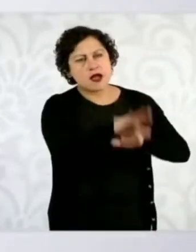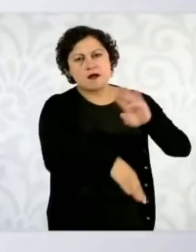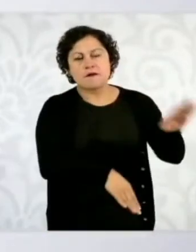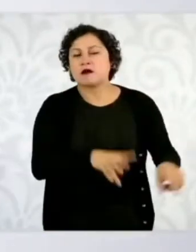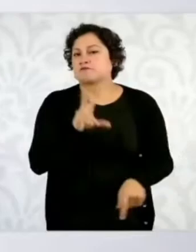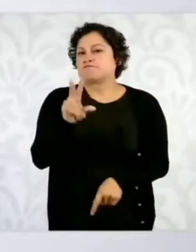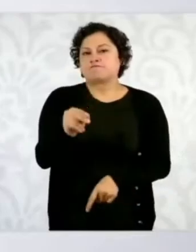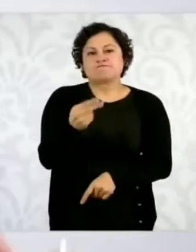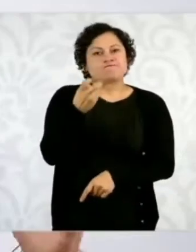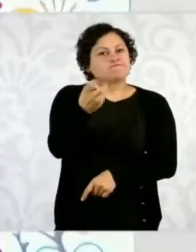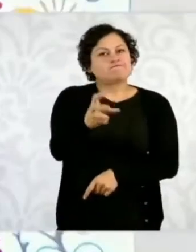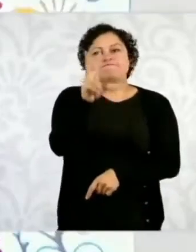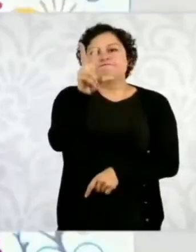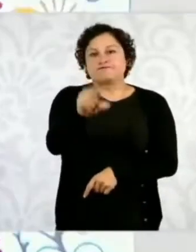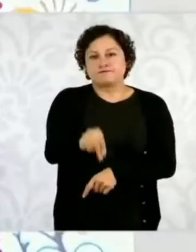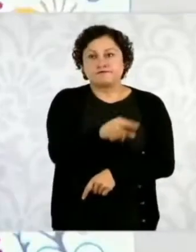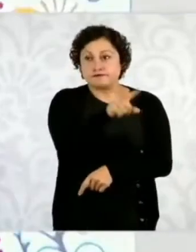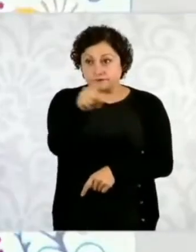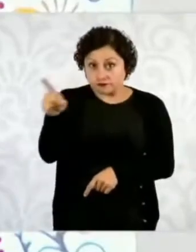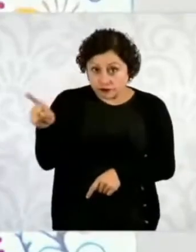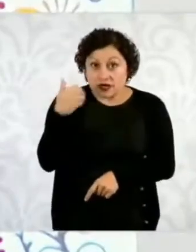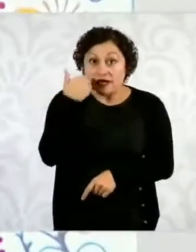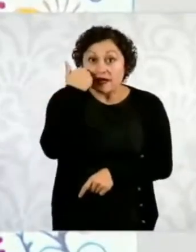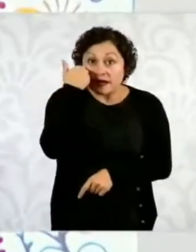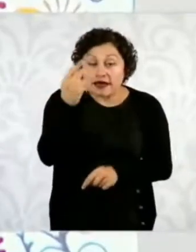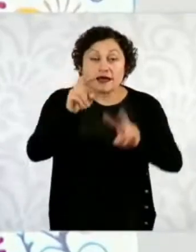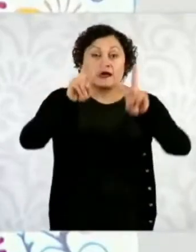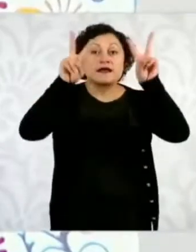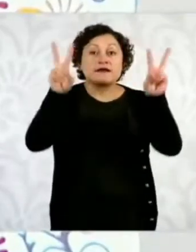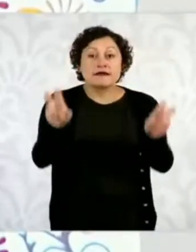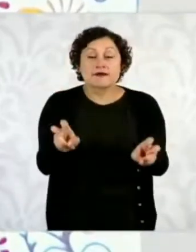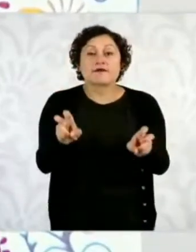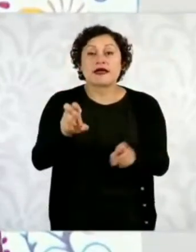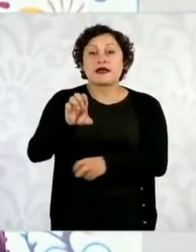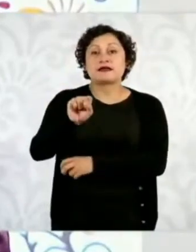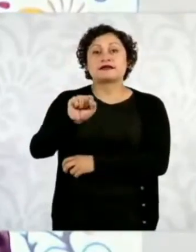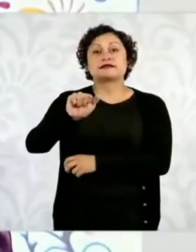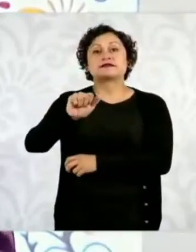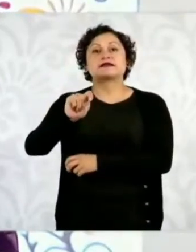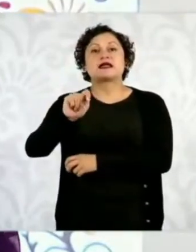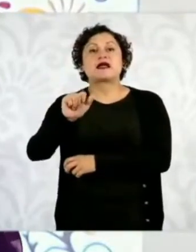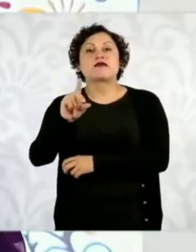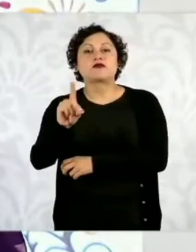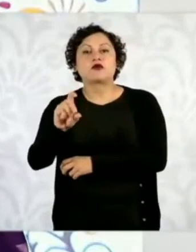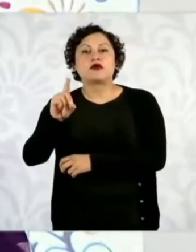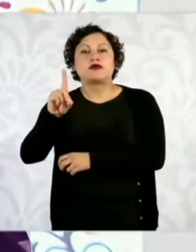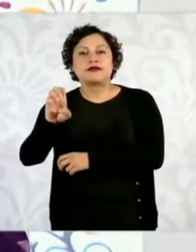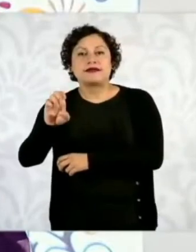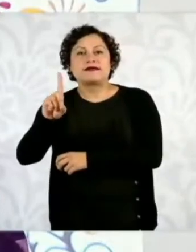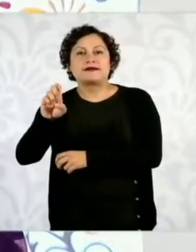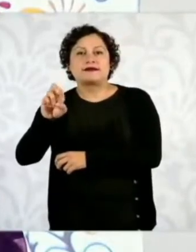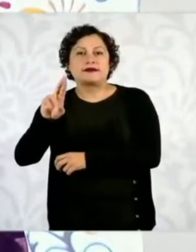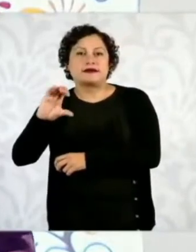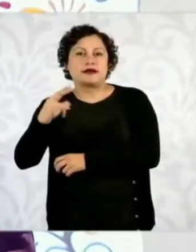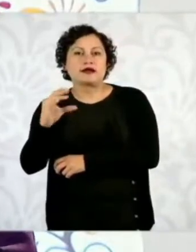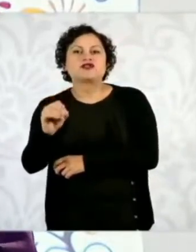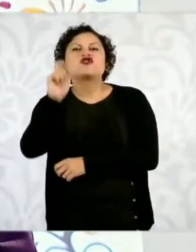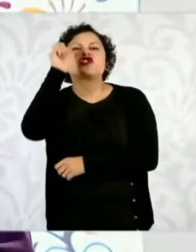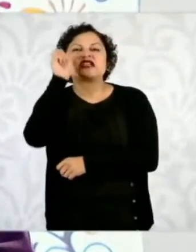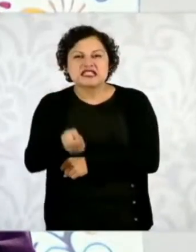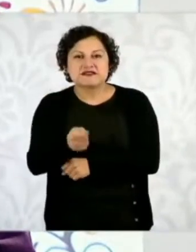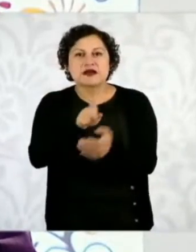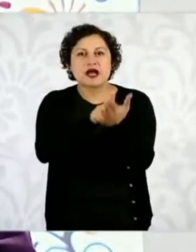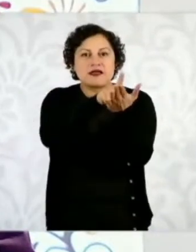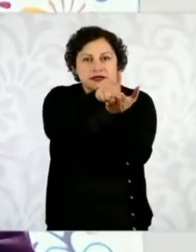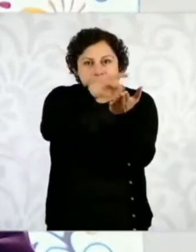Derecho es dentro del Estado de Derecho y la protección de los derechos humanos y no